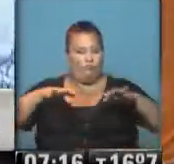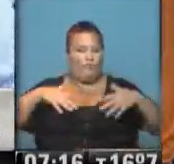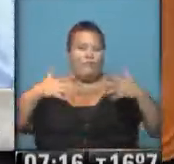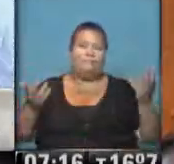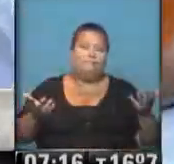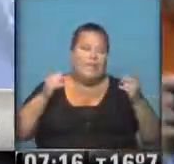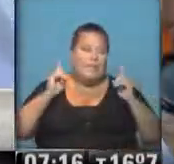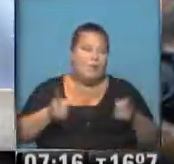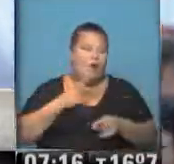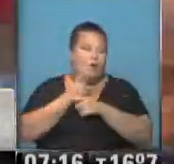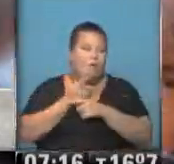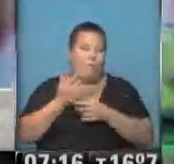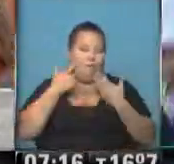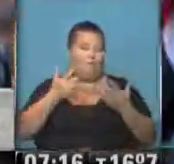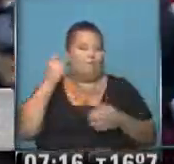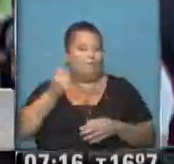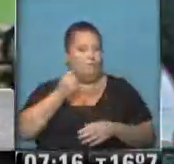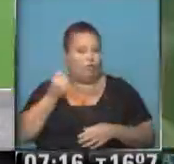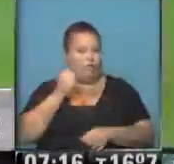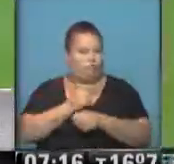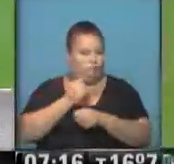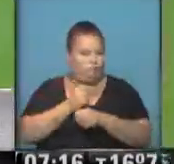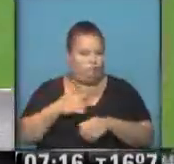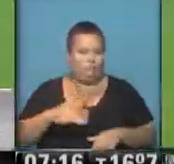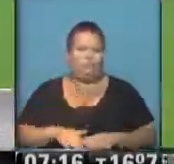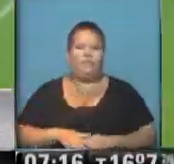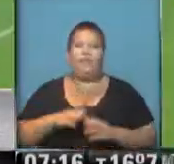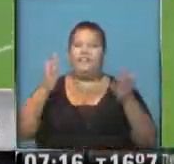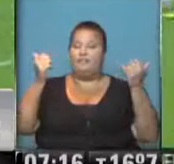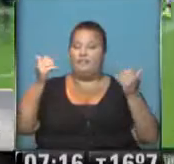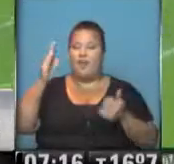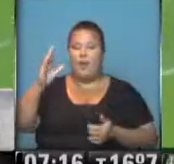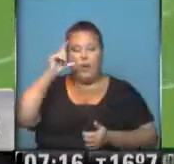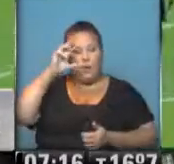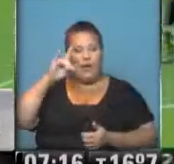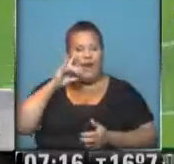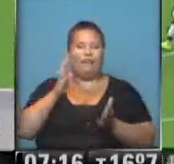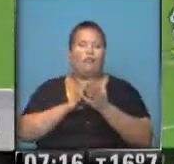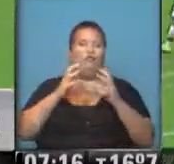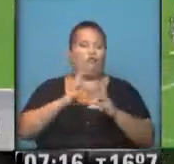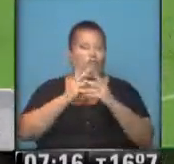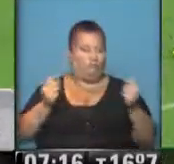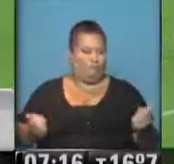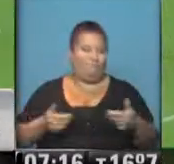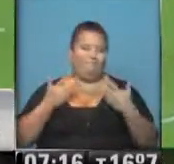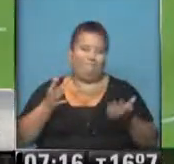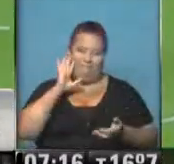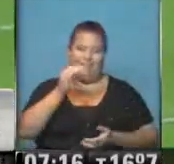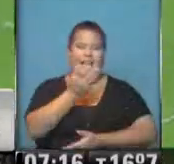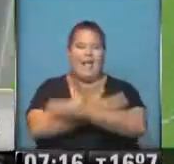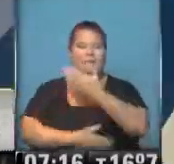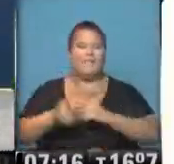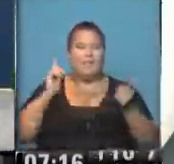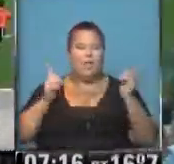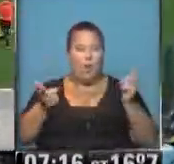todos modos, nadie puede dejar de destacar la gran actuación que tuvo. Se despidió Bernardi del fútbol. Y, claro, está con la camiseta de